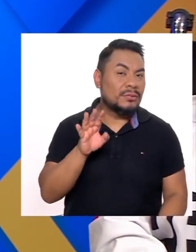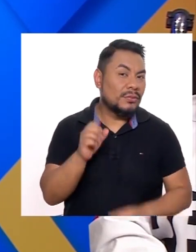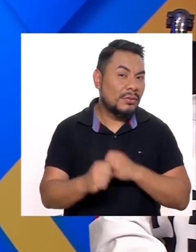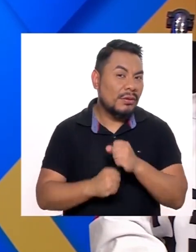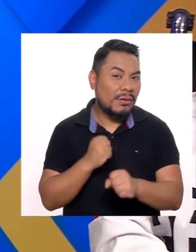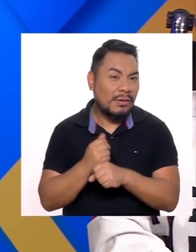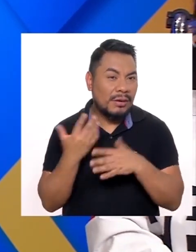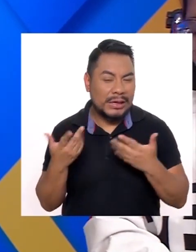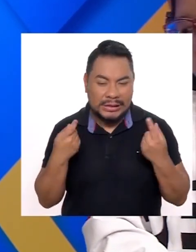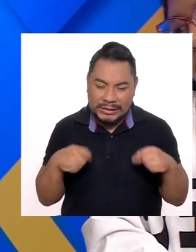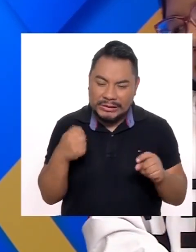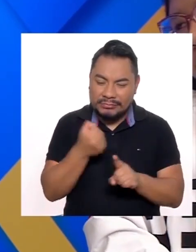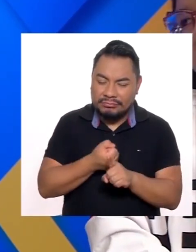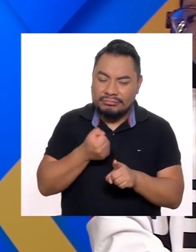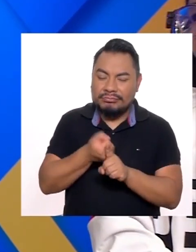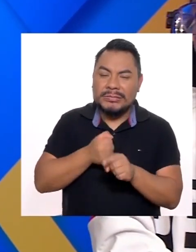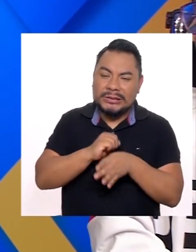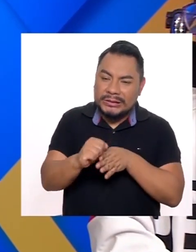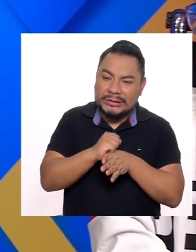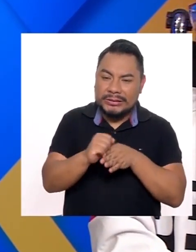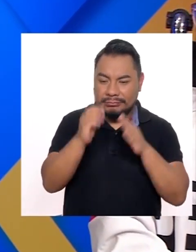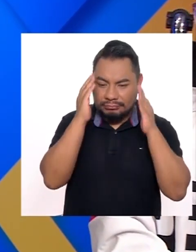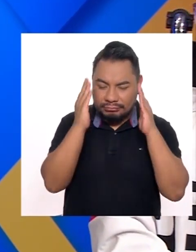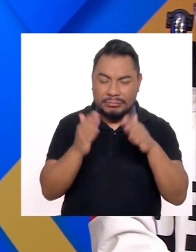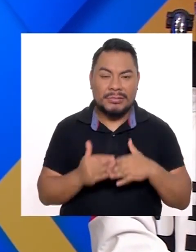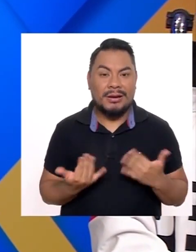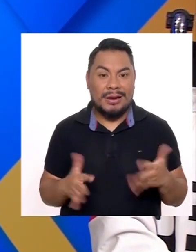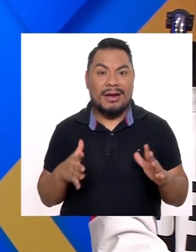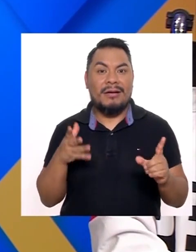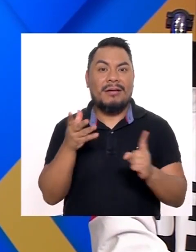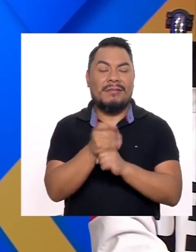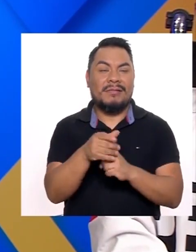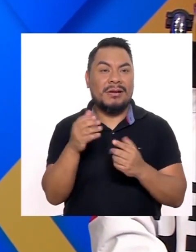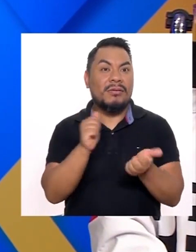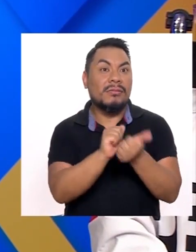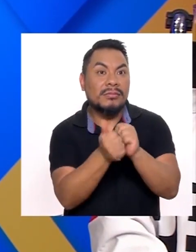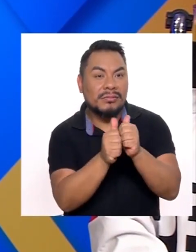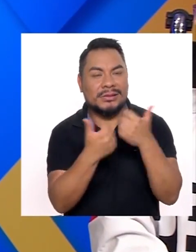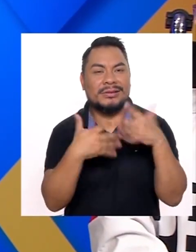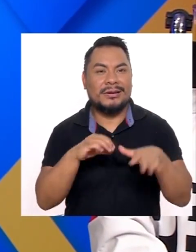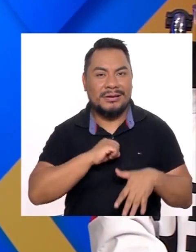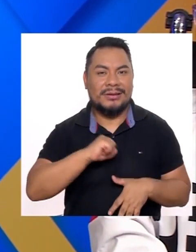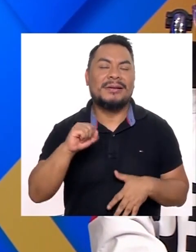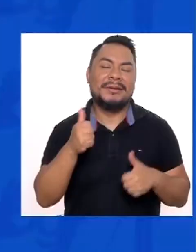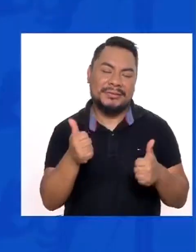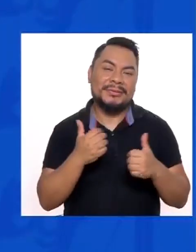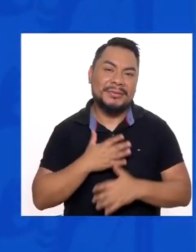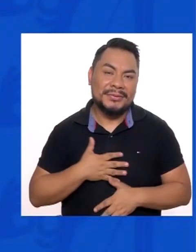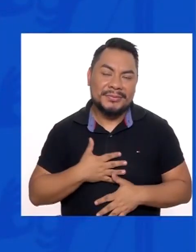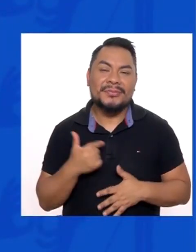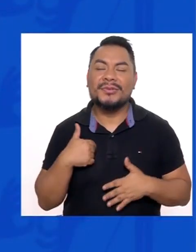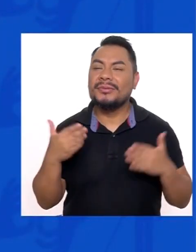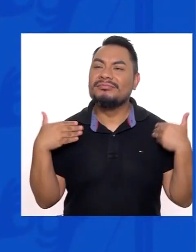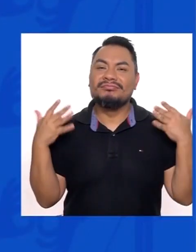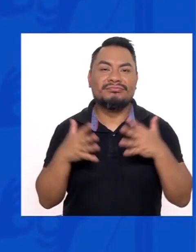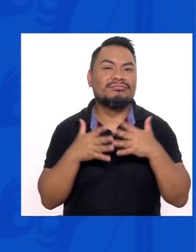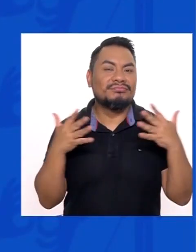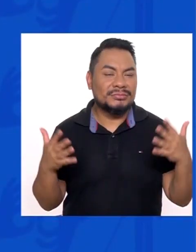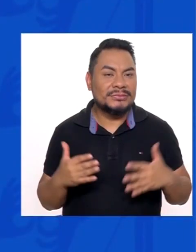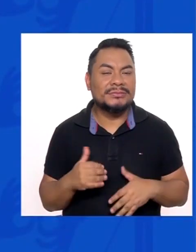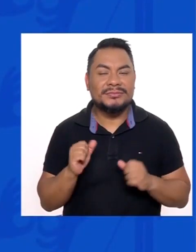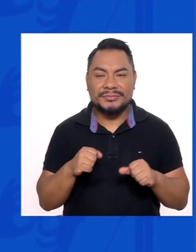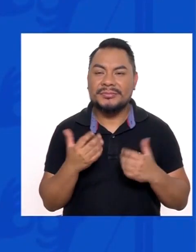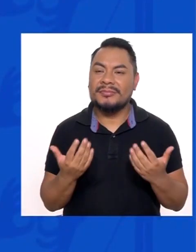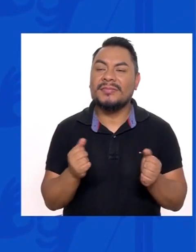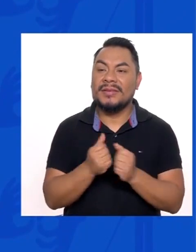esfuerzo De dedicación Para este momento Para representar El Perú De la mejor manera Lo disfruté al máximo Con mis